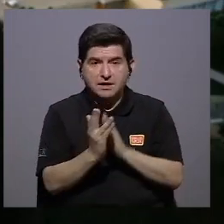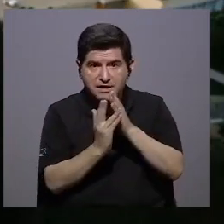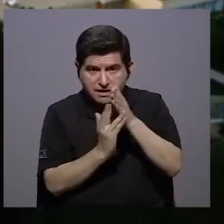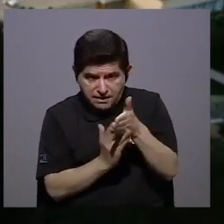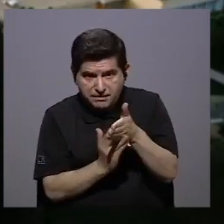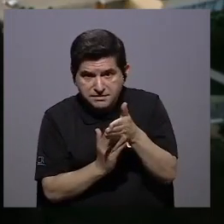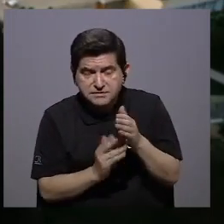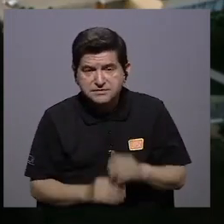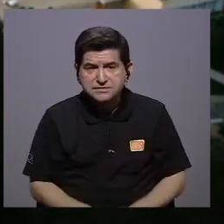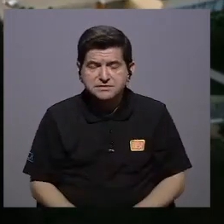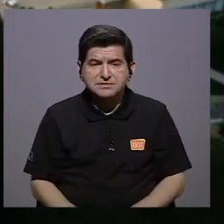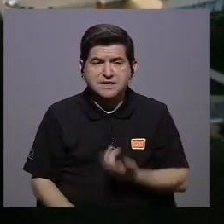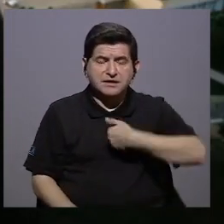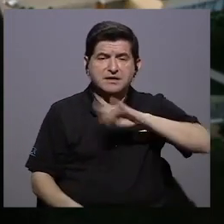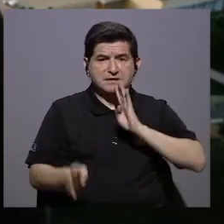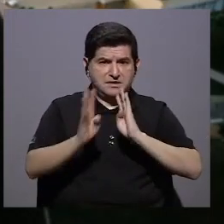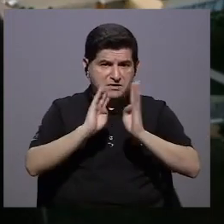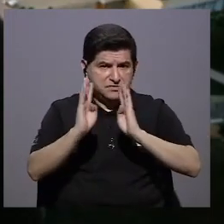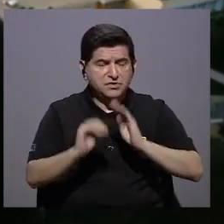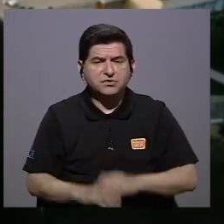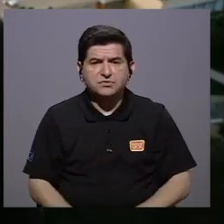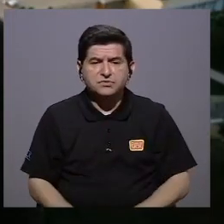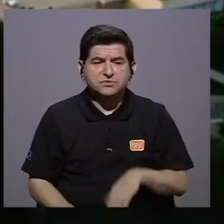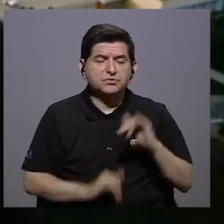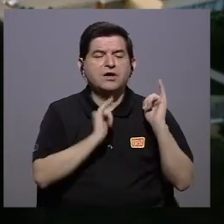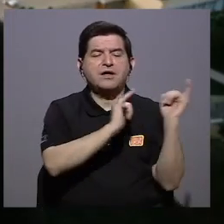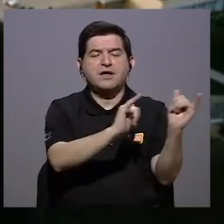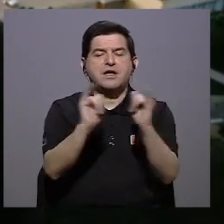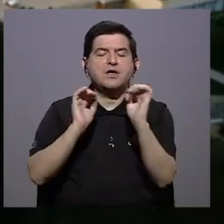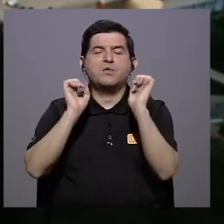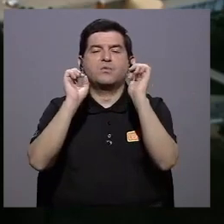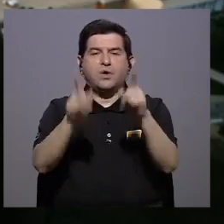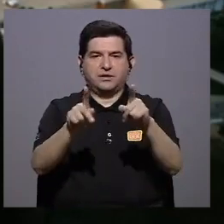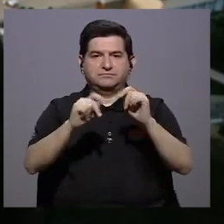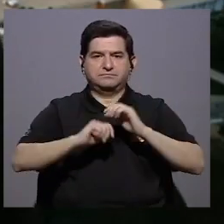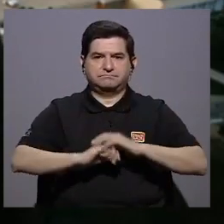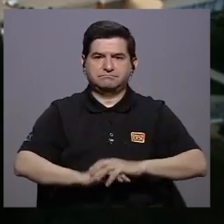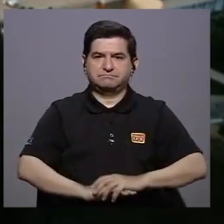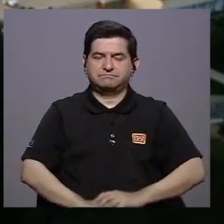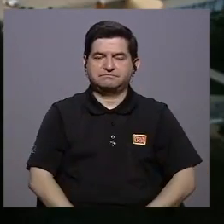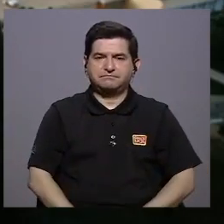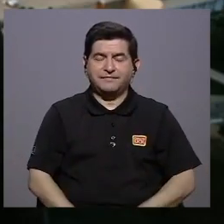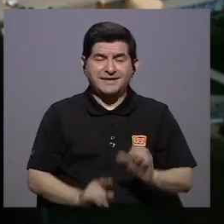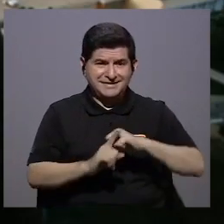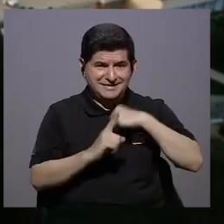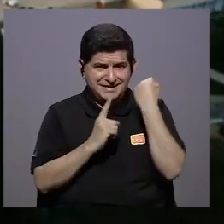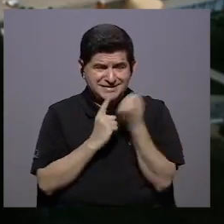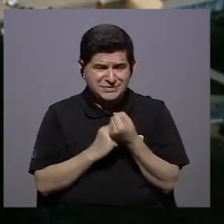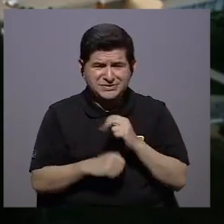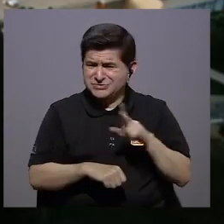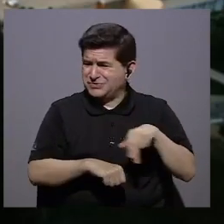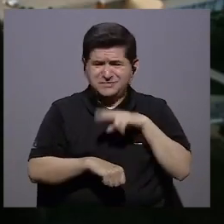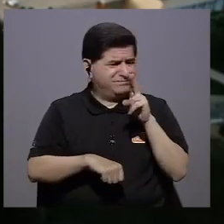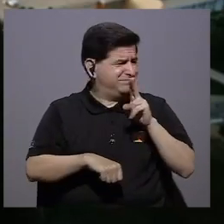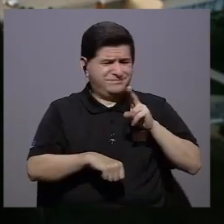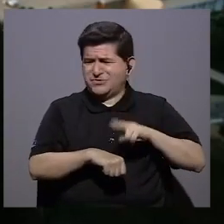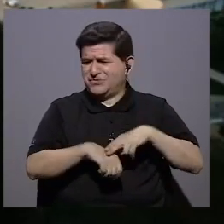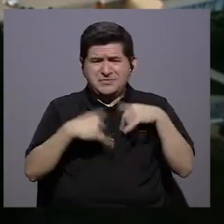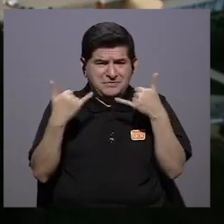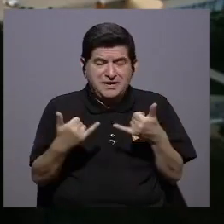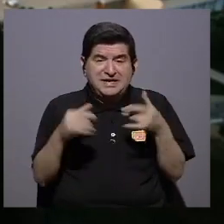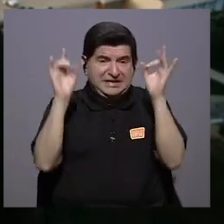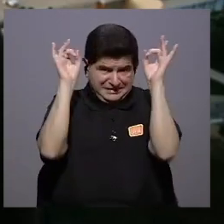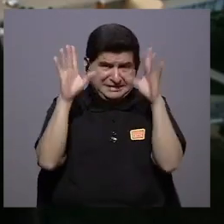de lo que hablamos, que es esa igualdad de oportunidades. Esta situación anómala, absolutamente